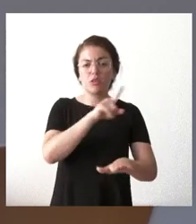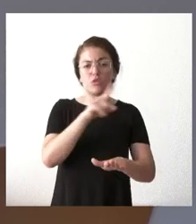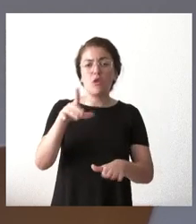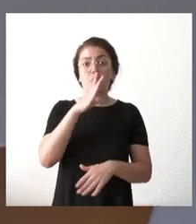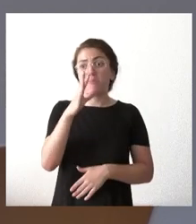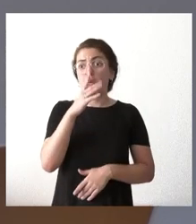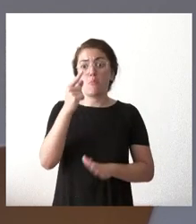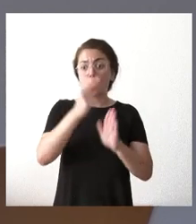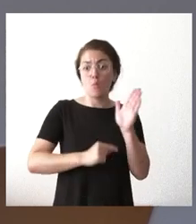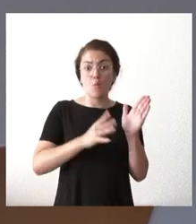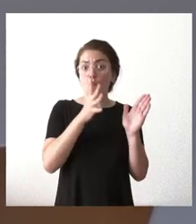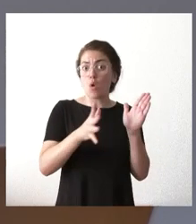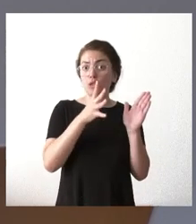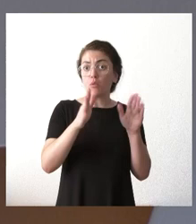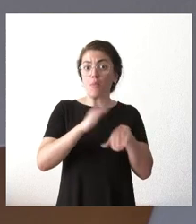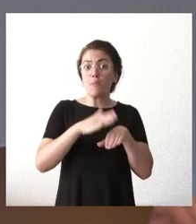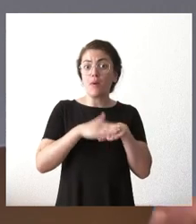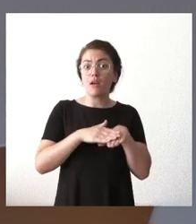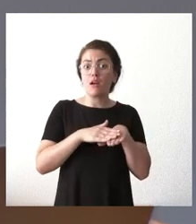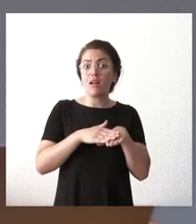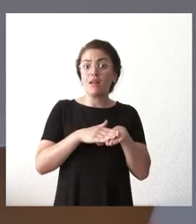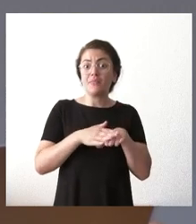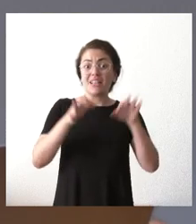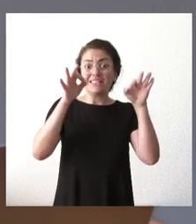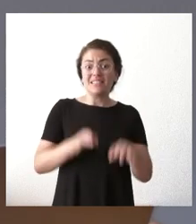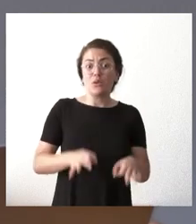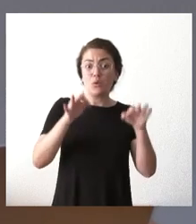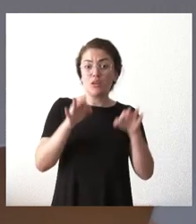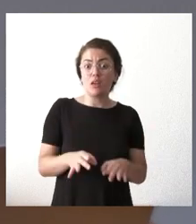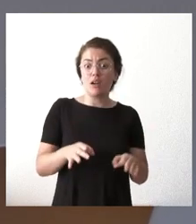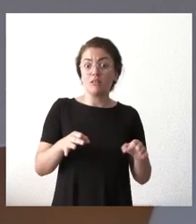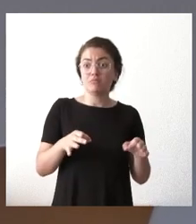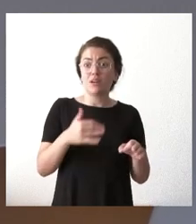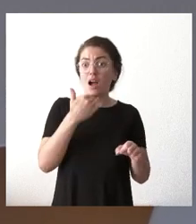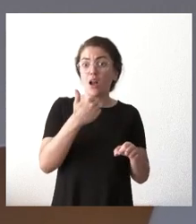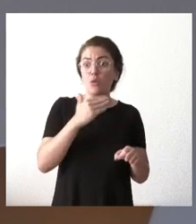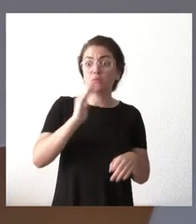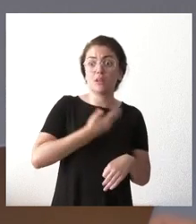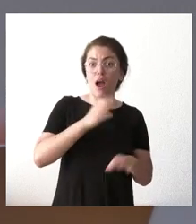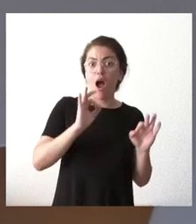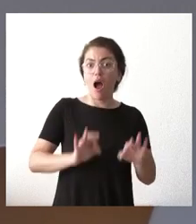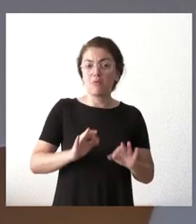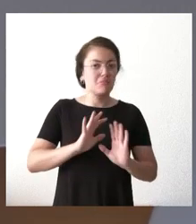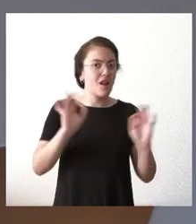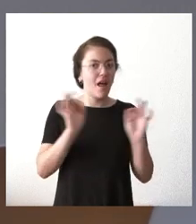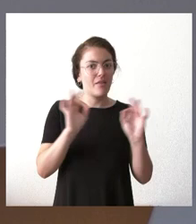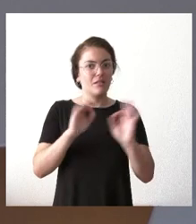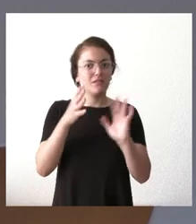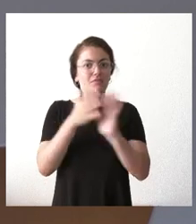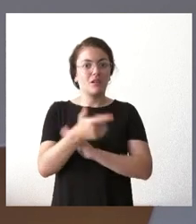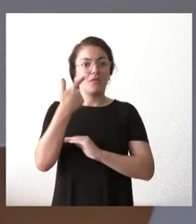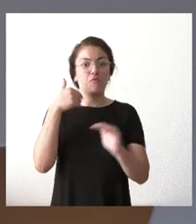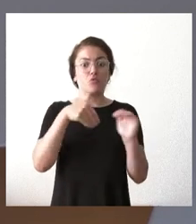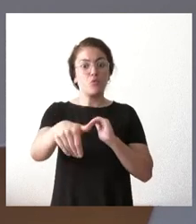motivos que impedían garantizar la seguridad y en el de Riaño se determinará cuando se acerque la fecha por tanto criterios